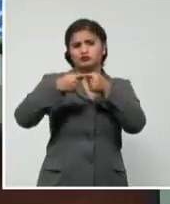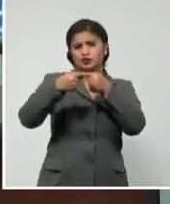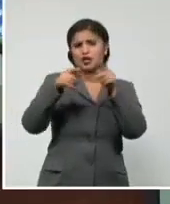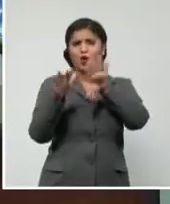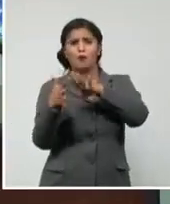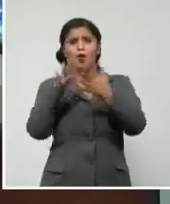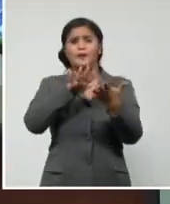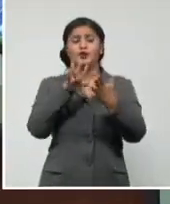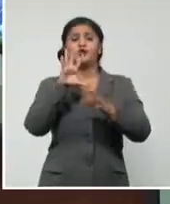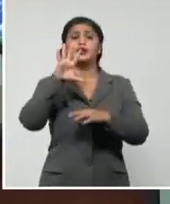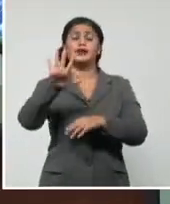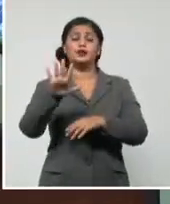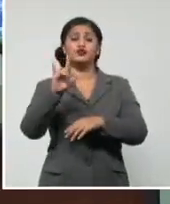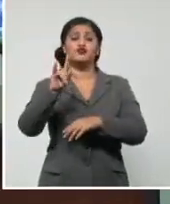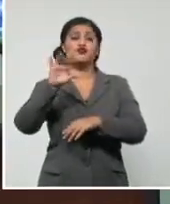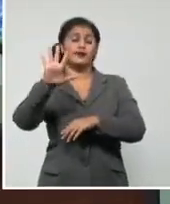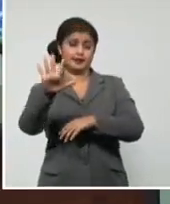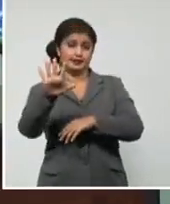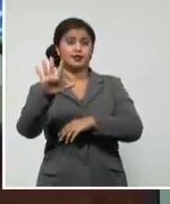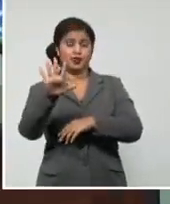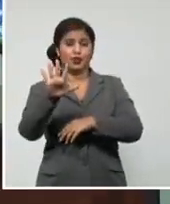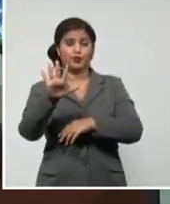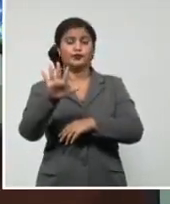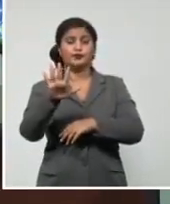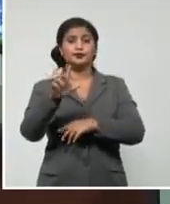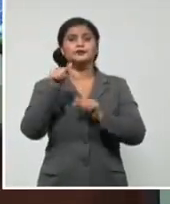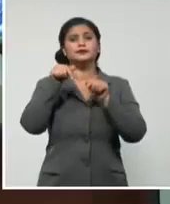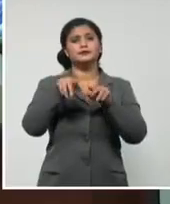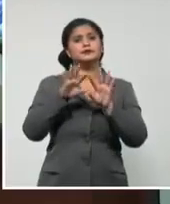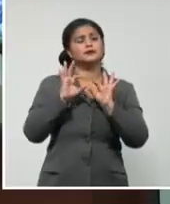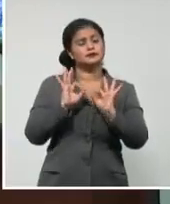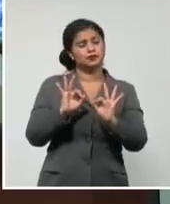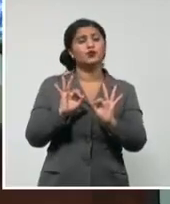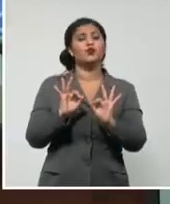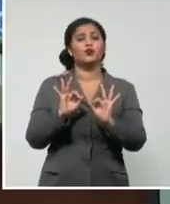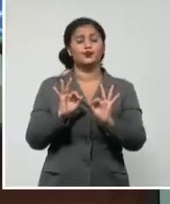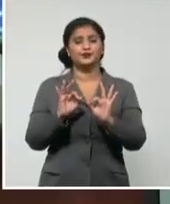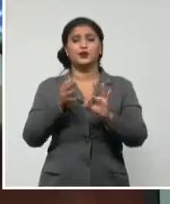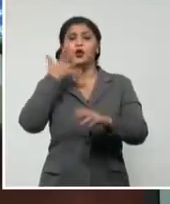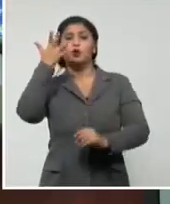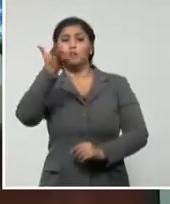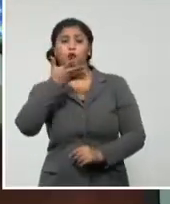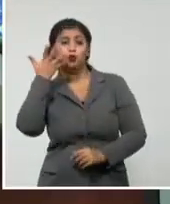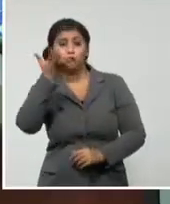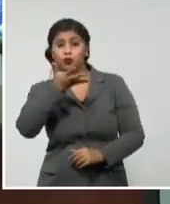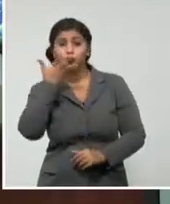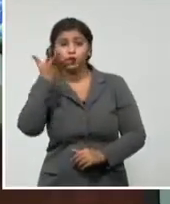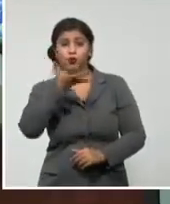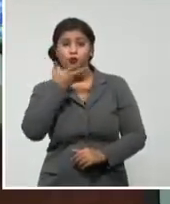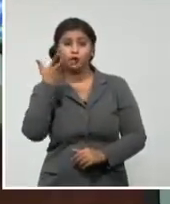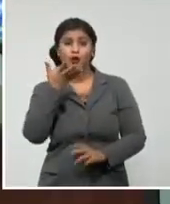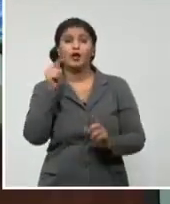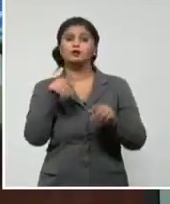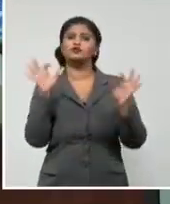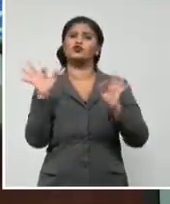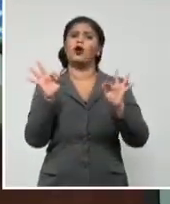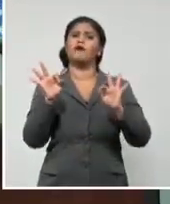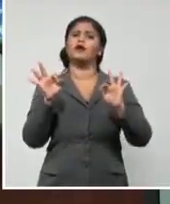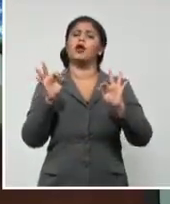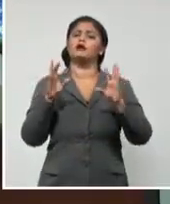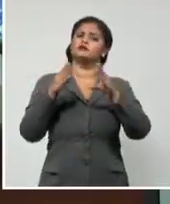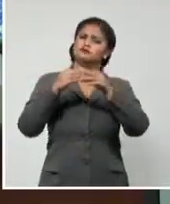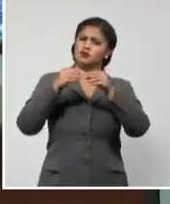595 kilómetros al este-suroeste de Caimán Grande. Tiene vientos máximos sostenidos, todavía es un sistema débil de